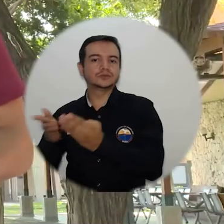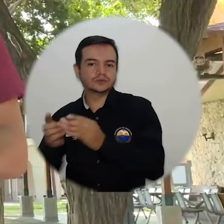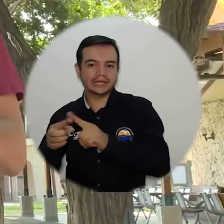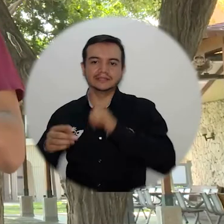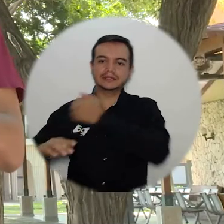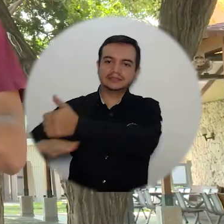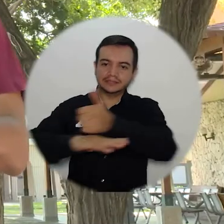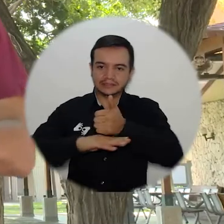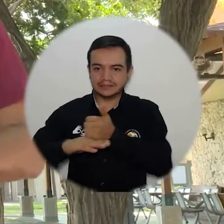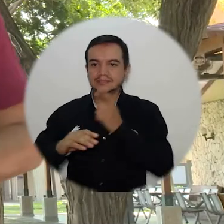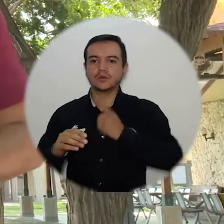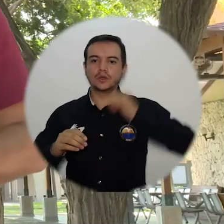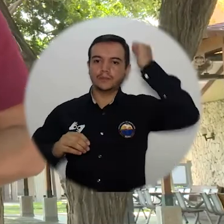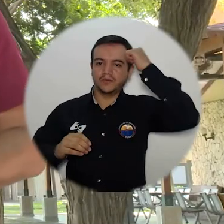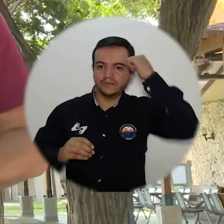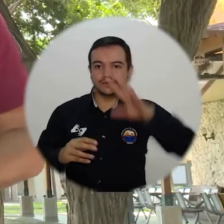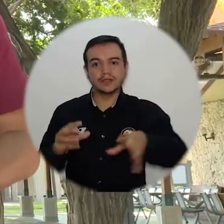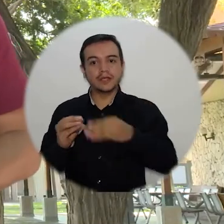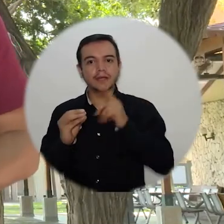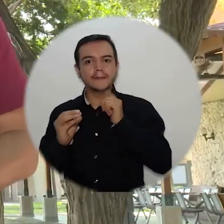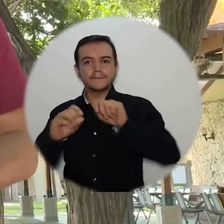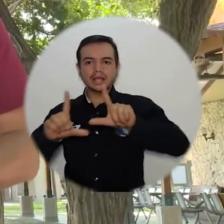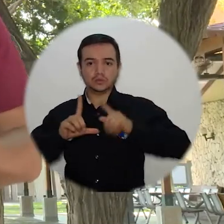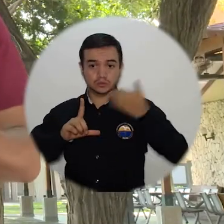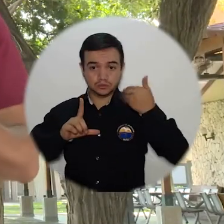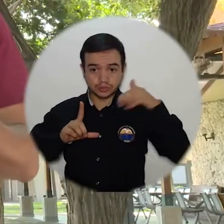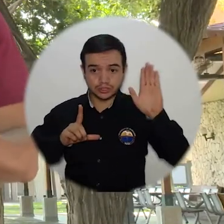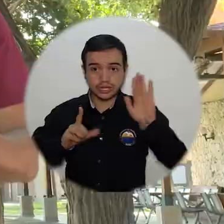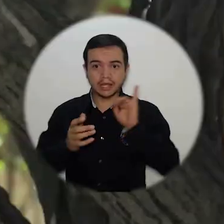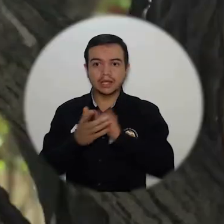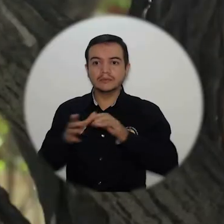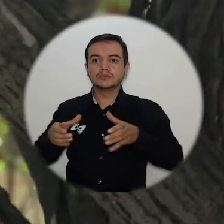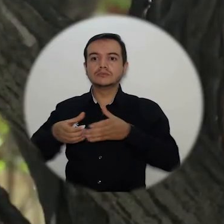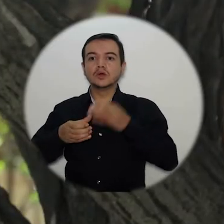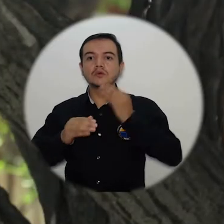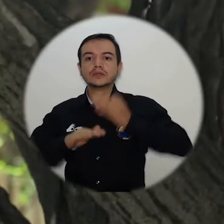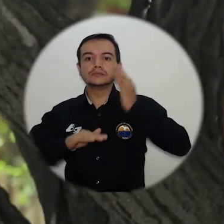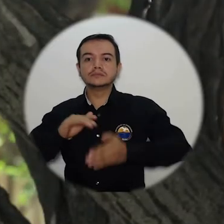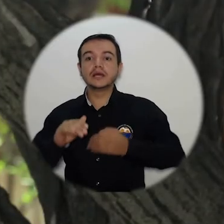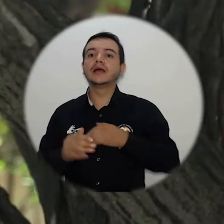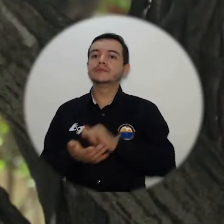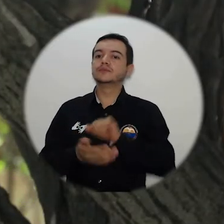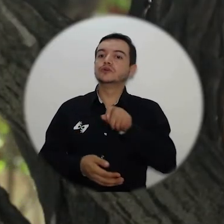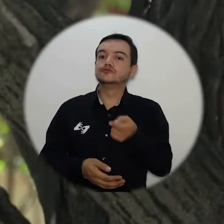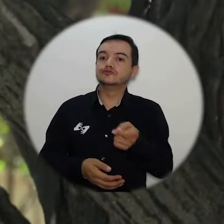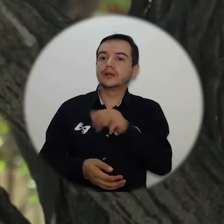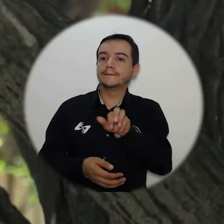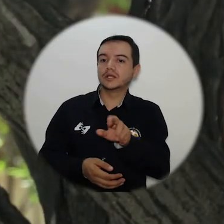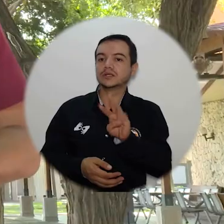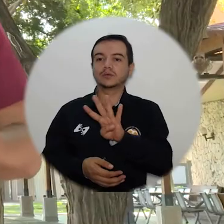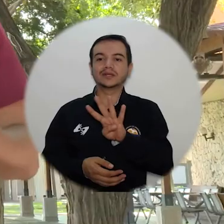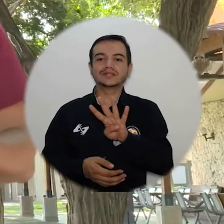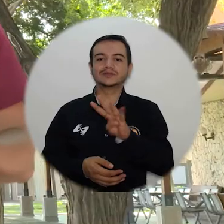La visita de pares académicos del Consejo Nacional de Acreditación es un ejercicio colectivo de introspección que da cuenta de la correcta labor